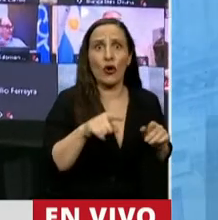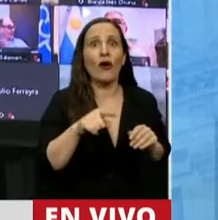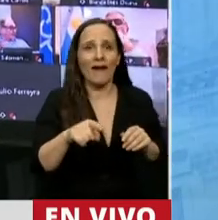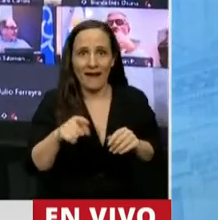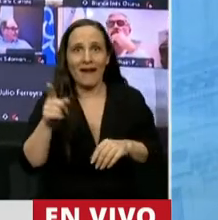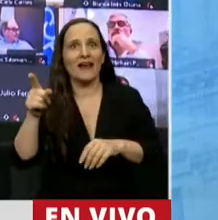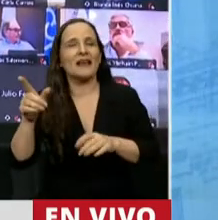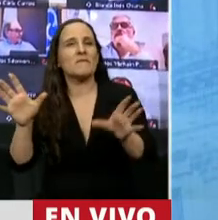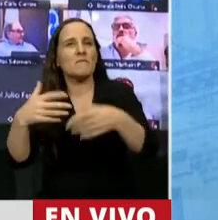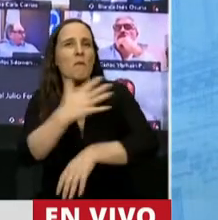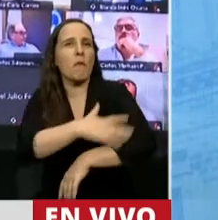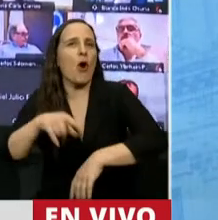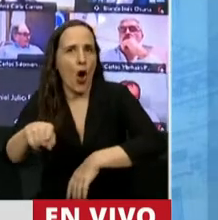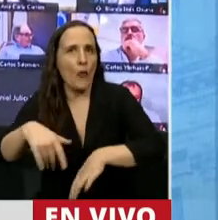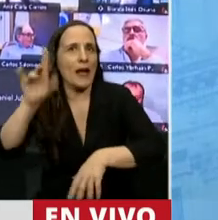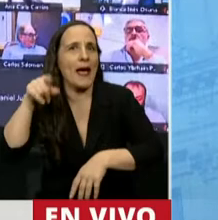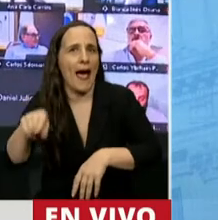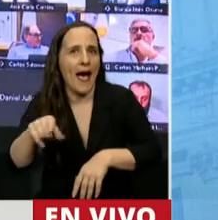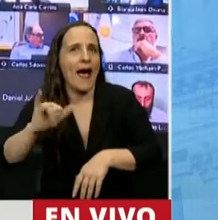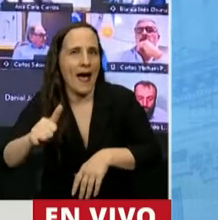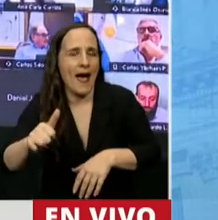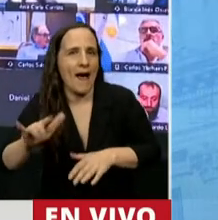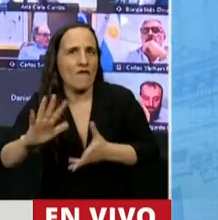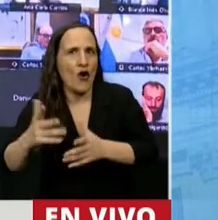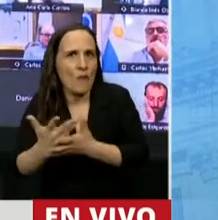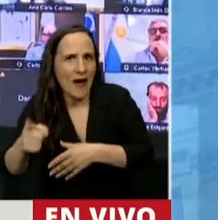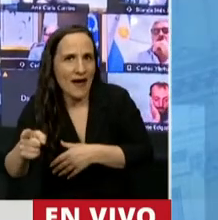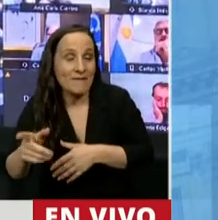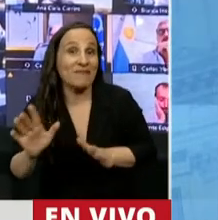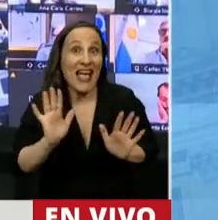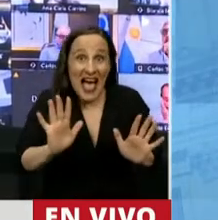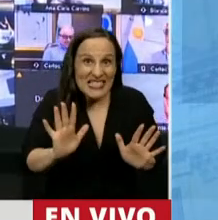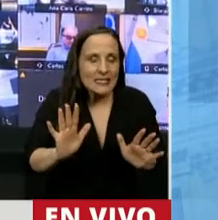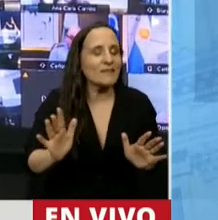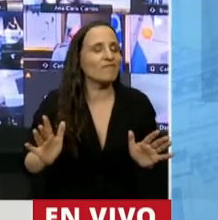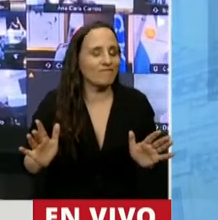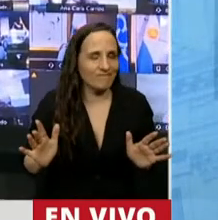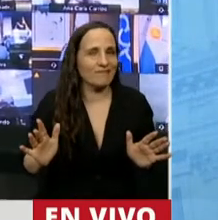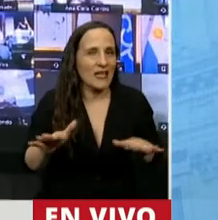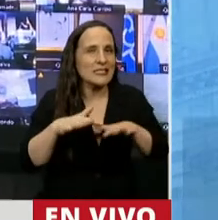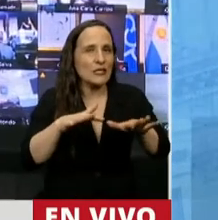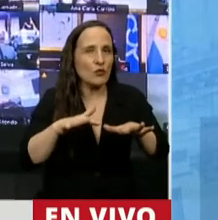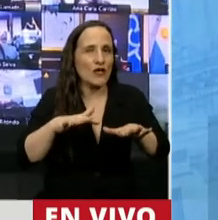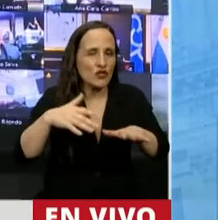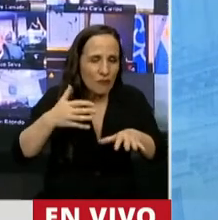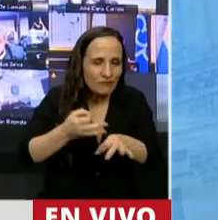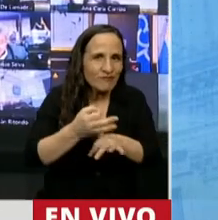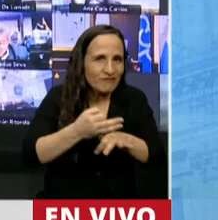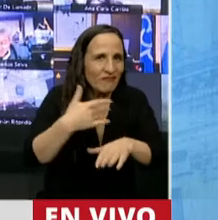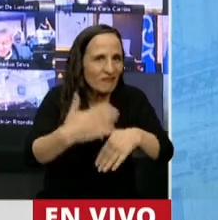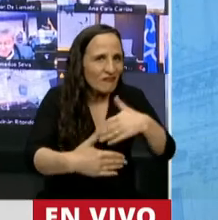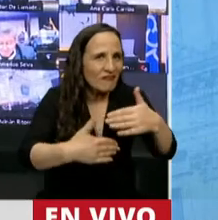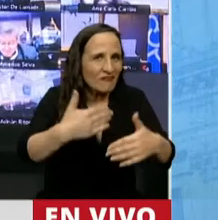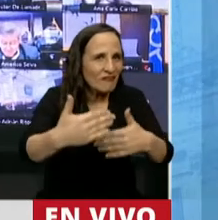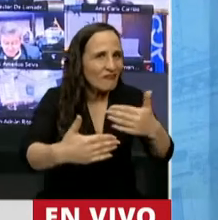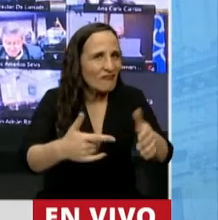de los pobres. A tal grado de falacia se está llegando con la educación argentina.